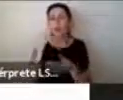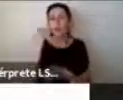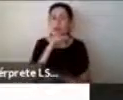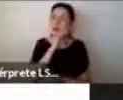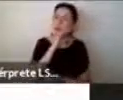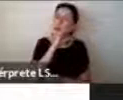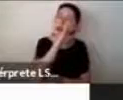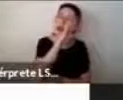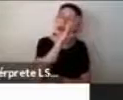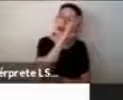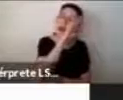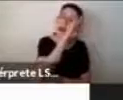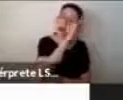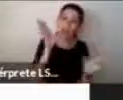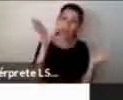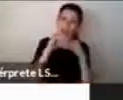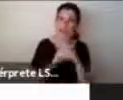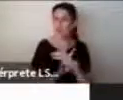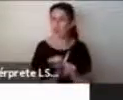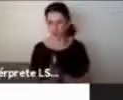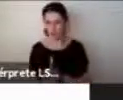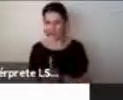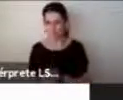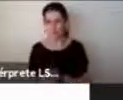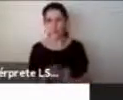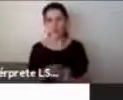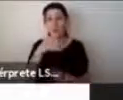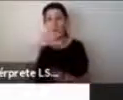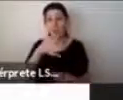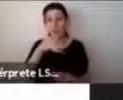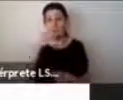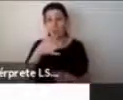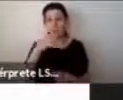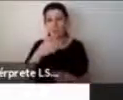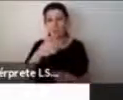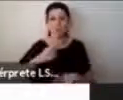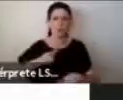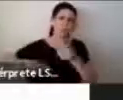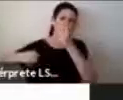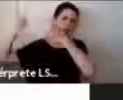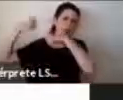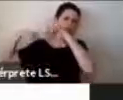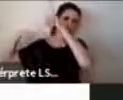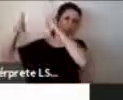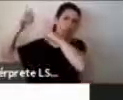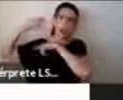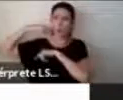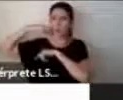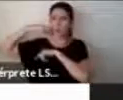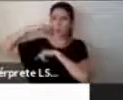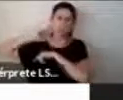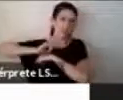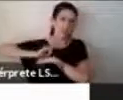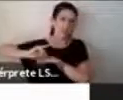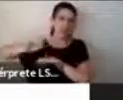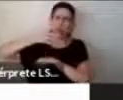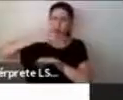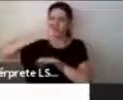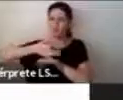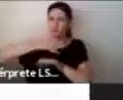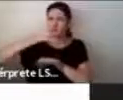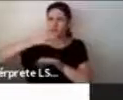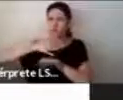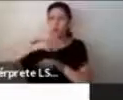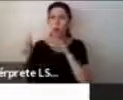algo que nos acompaña desde que se inicia la humanidad. Entonces, a través de los cuentos, los mitos, las